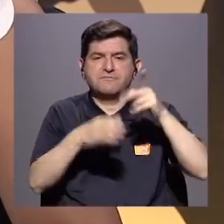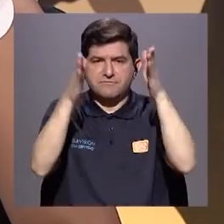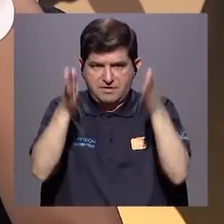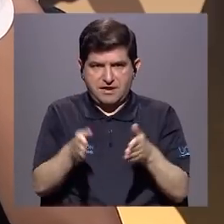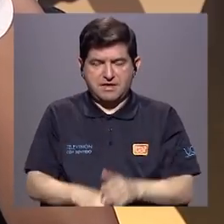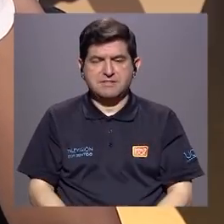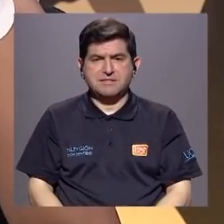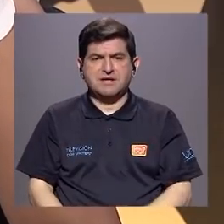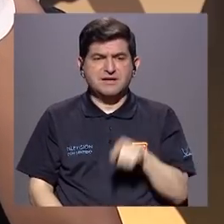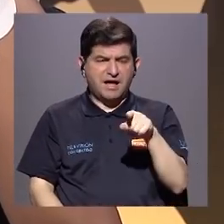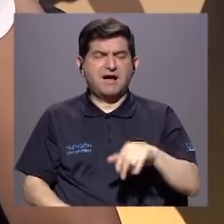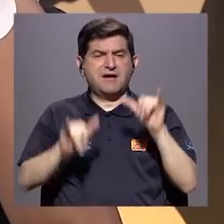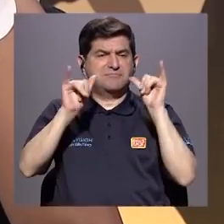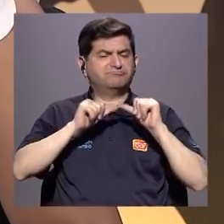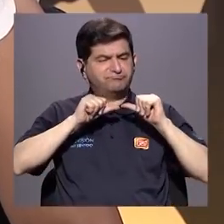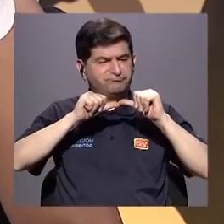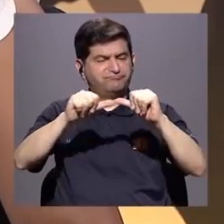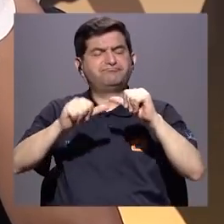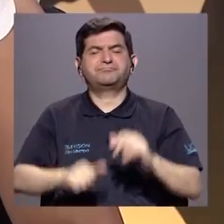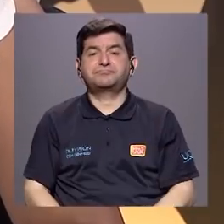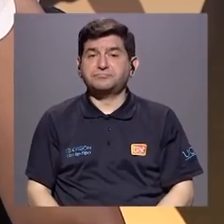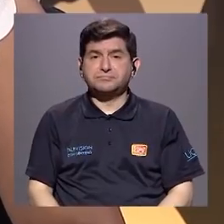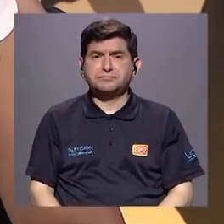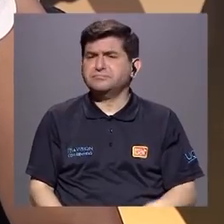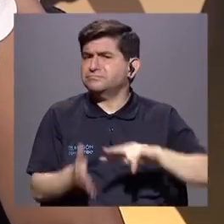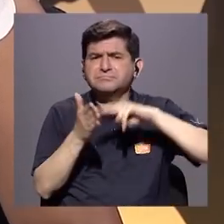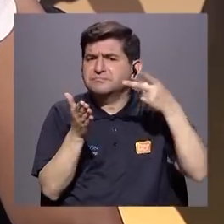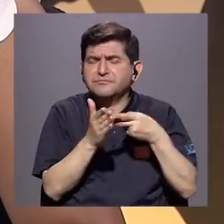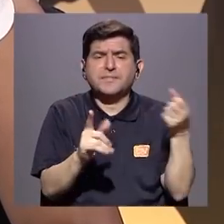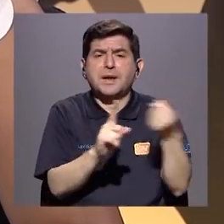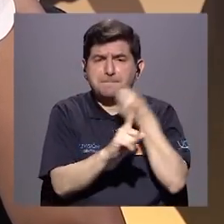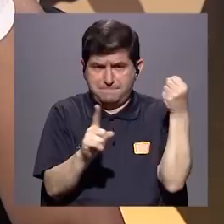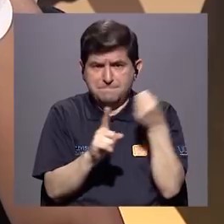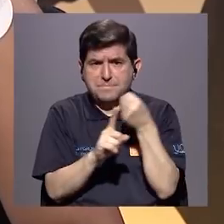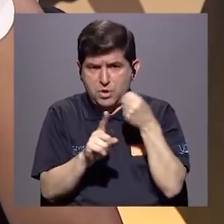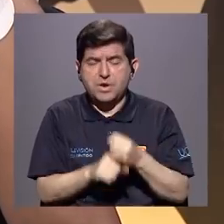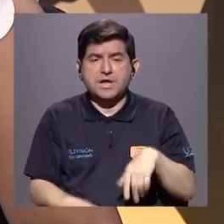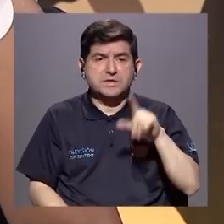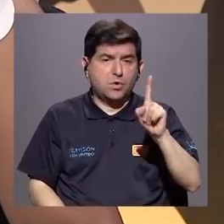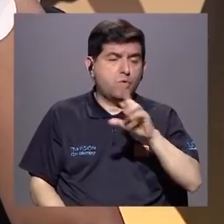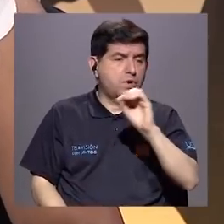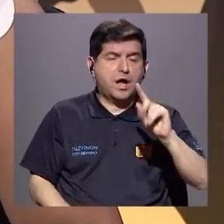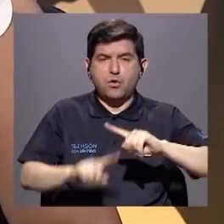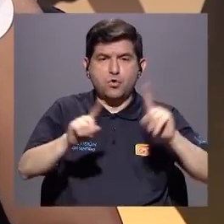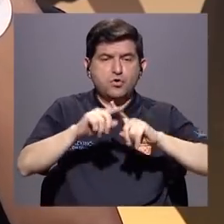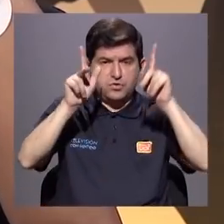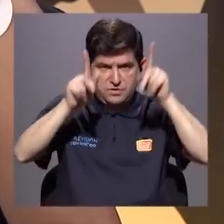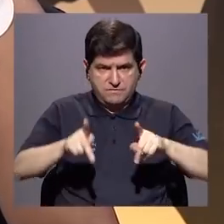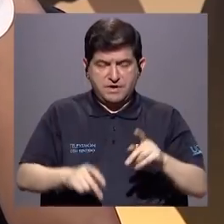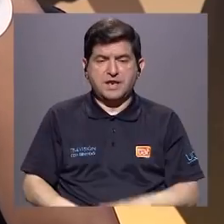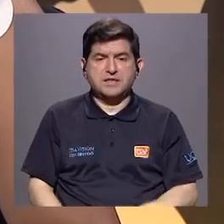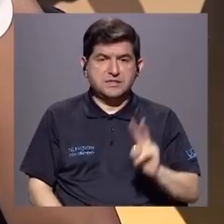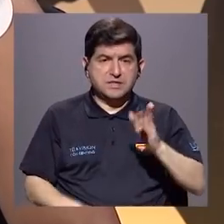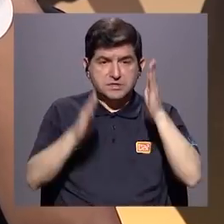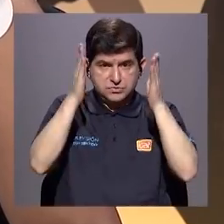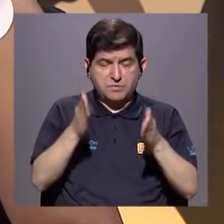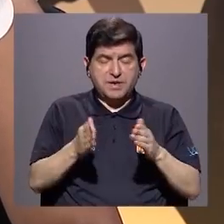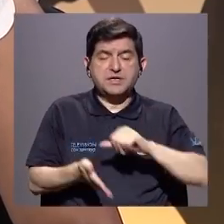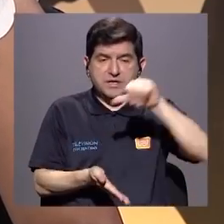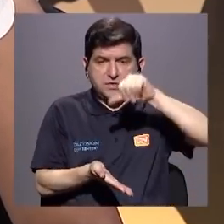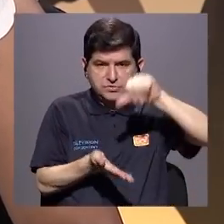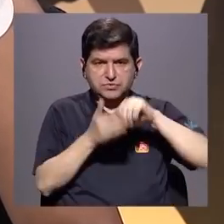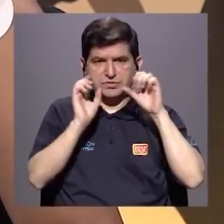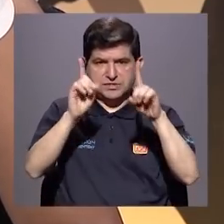que son los que hacen que se sostenga. Entonces estamos hablando de violencia ejercida por uno o varios que tienen que ser compañeros de un centro